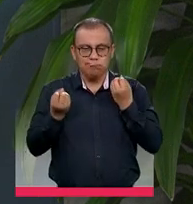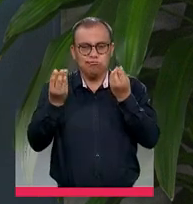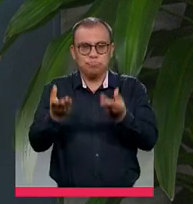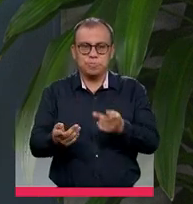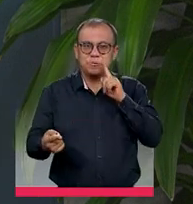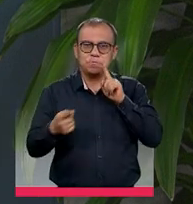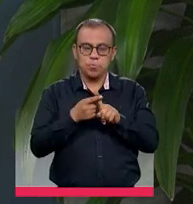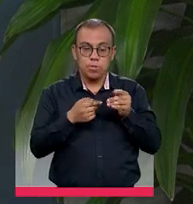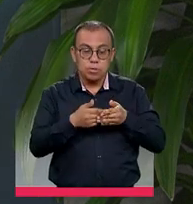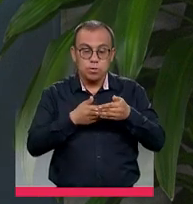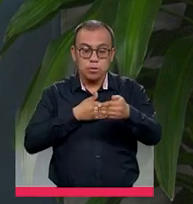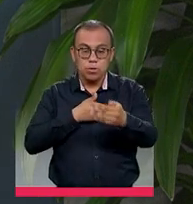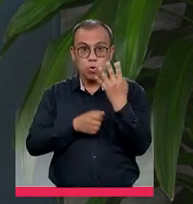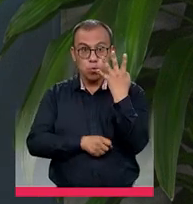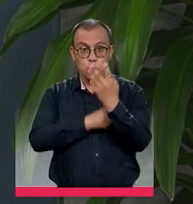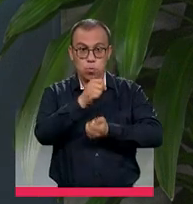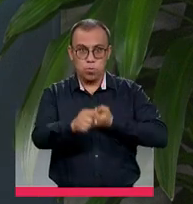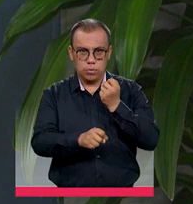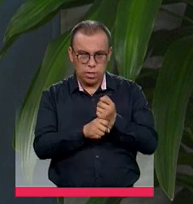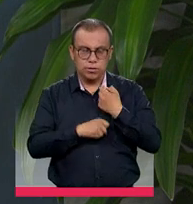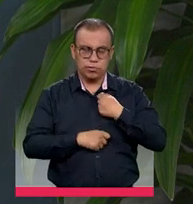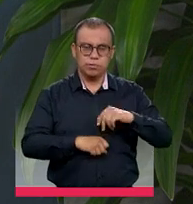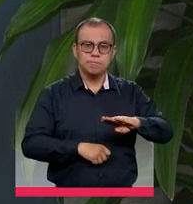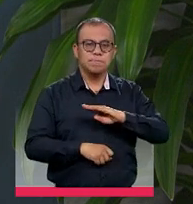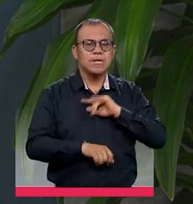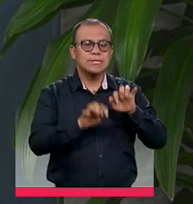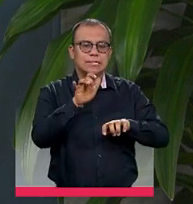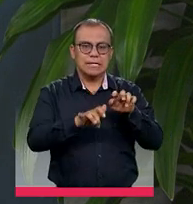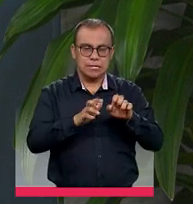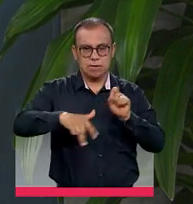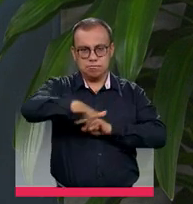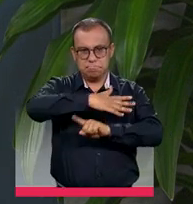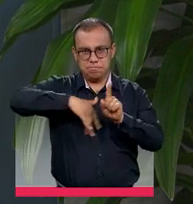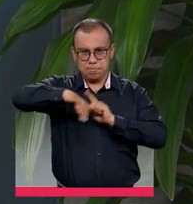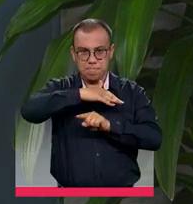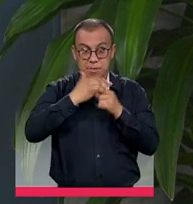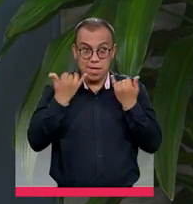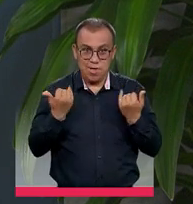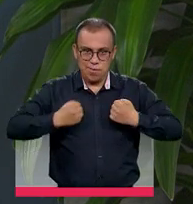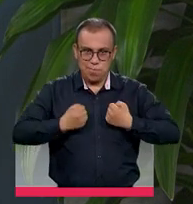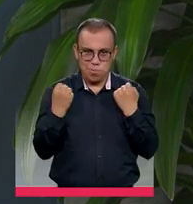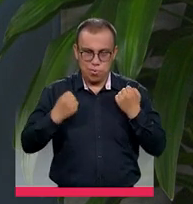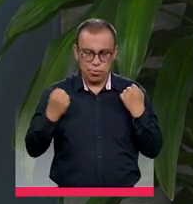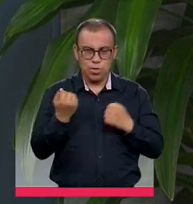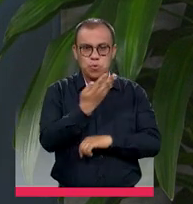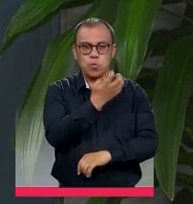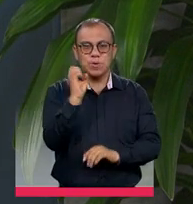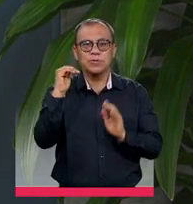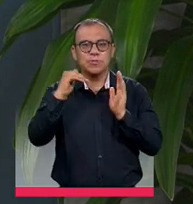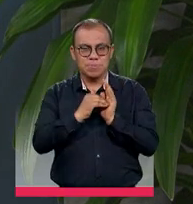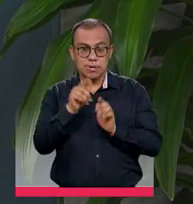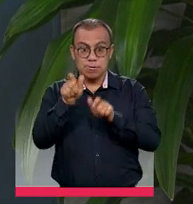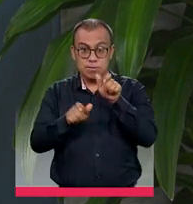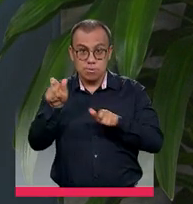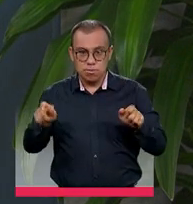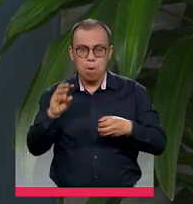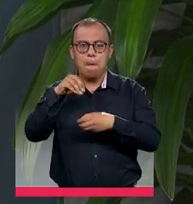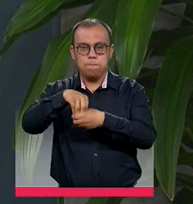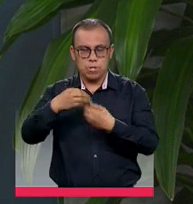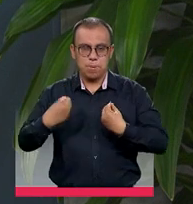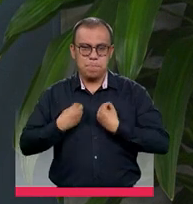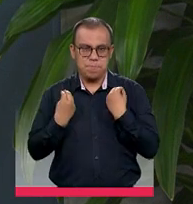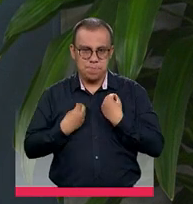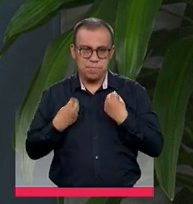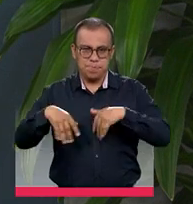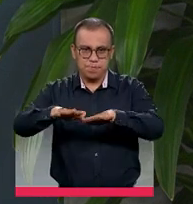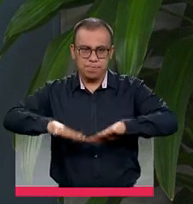concretar en los próximos cuatro años, así lo anunció la Secretaria de Hábitat de Bogotá quien aseguró que unas 400 mil personas vivirán en esta zona de